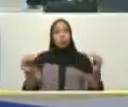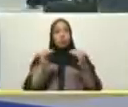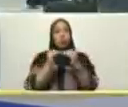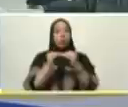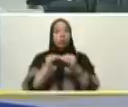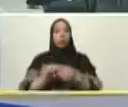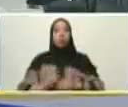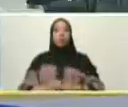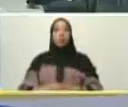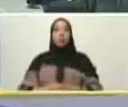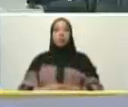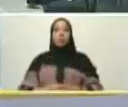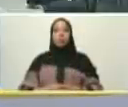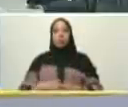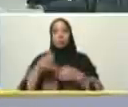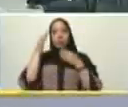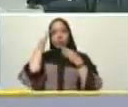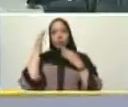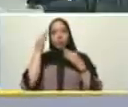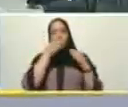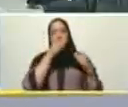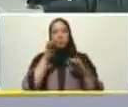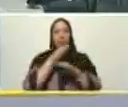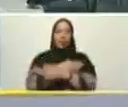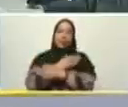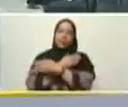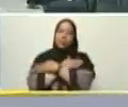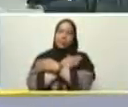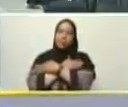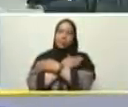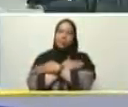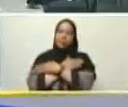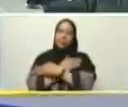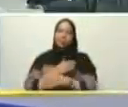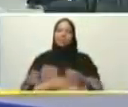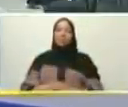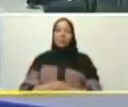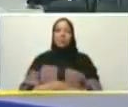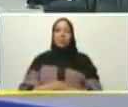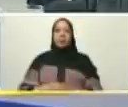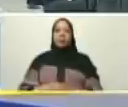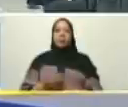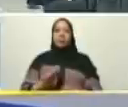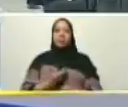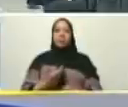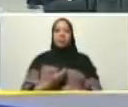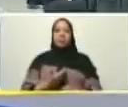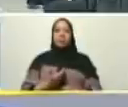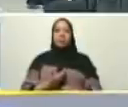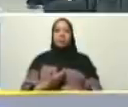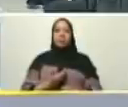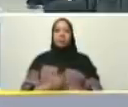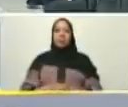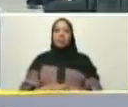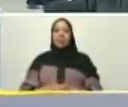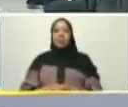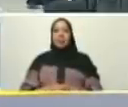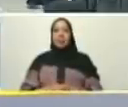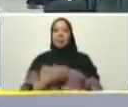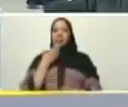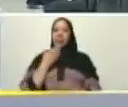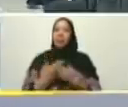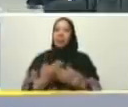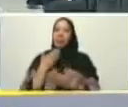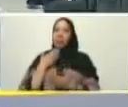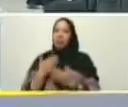bueno mi saludo Caracas te felicito Carmen Teresa de Caracas la alcaldesa gracias Wendy